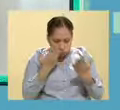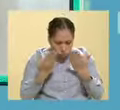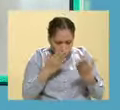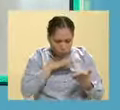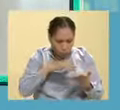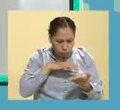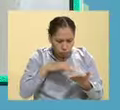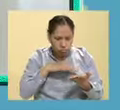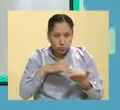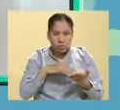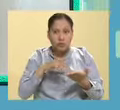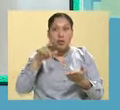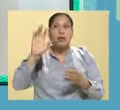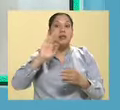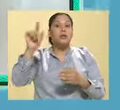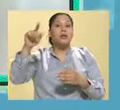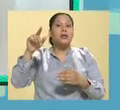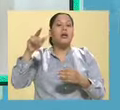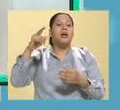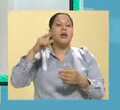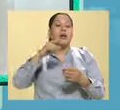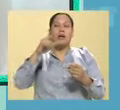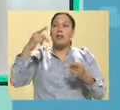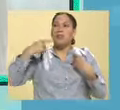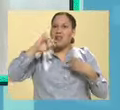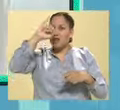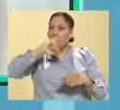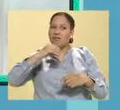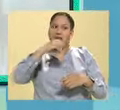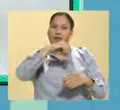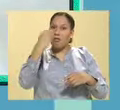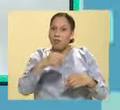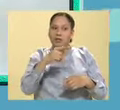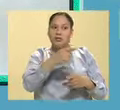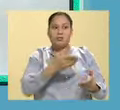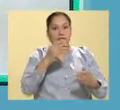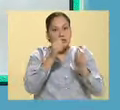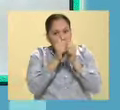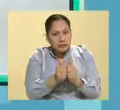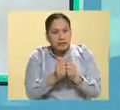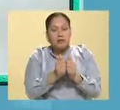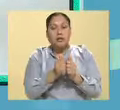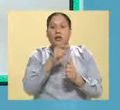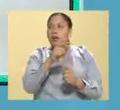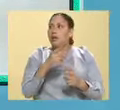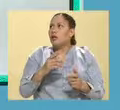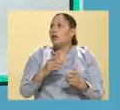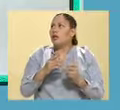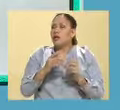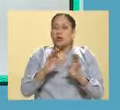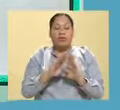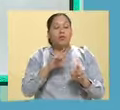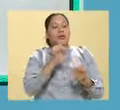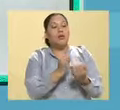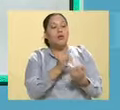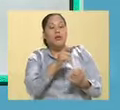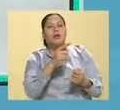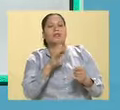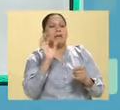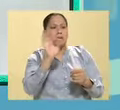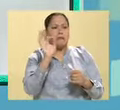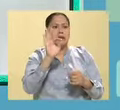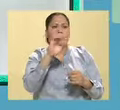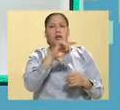alguna corrupción en la que puede entrar el menor que sean susceptibles de afectar su moralidad o